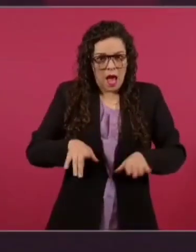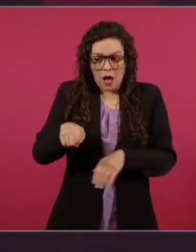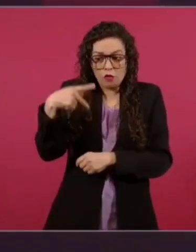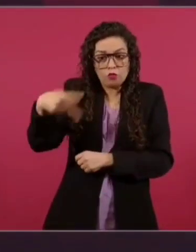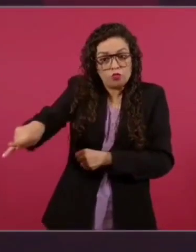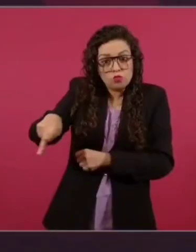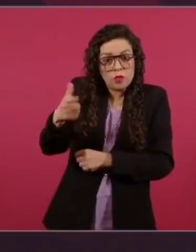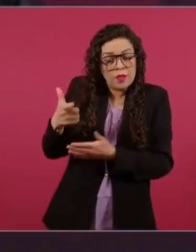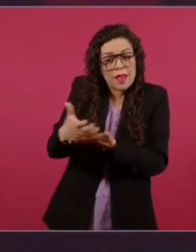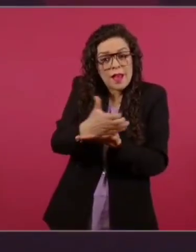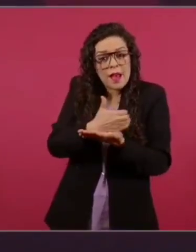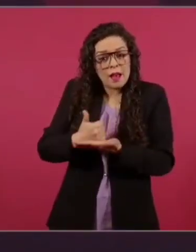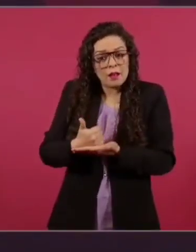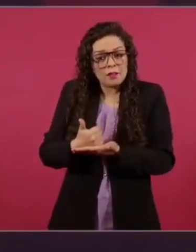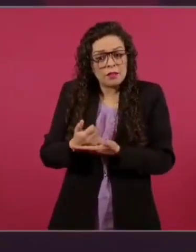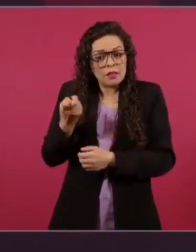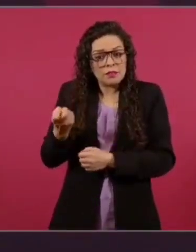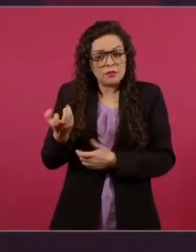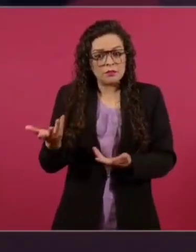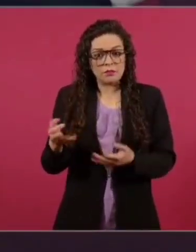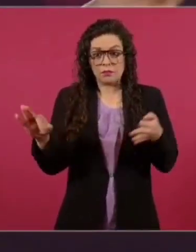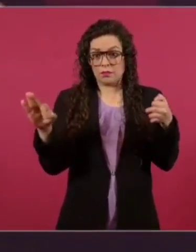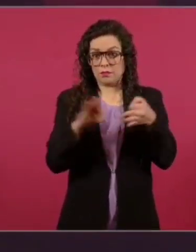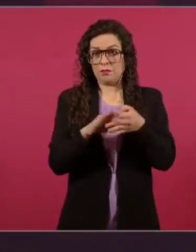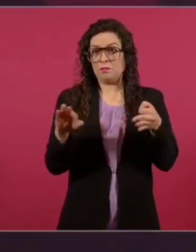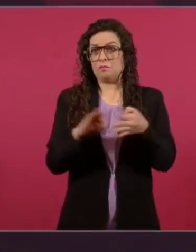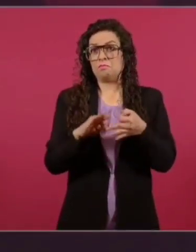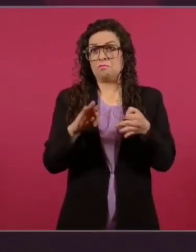Como 70 millones de pesos,